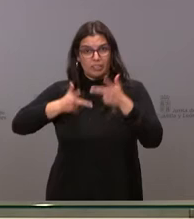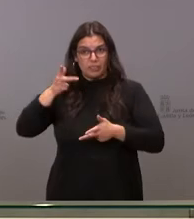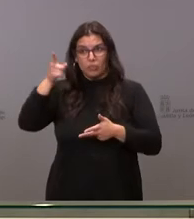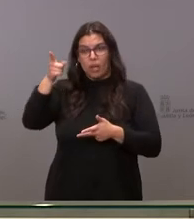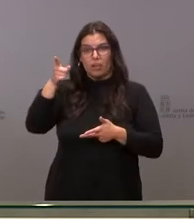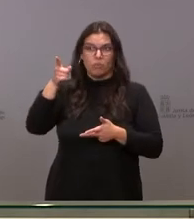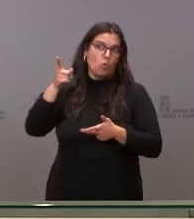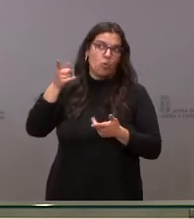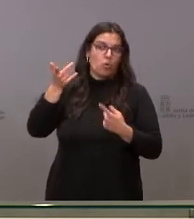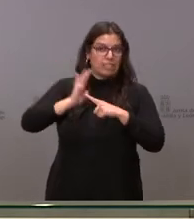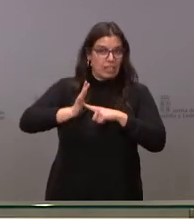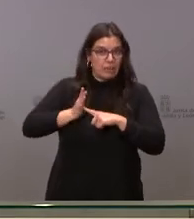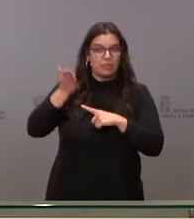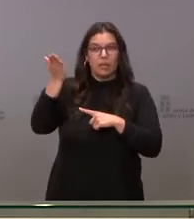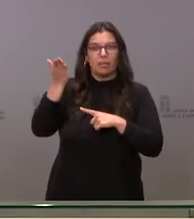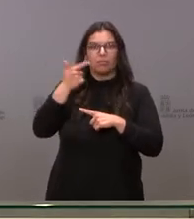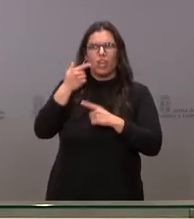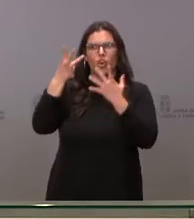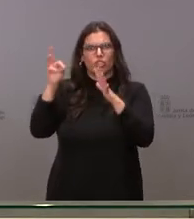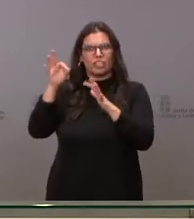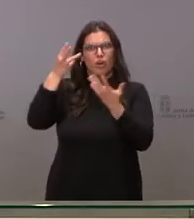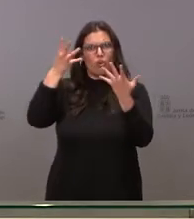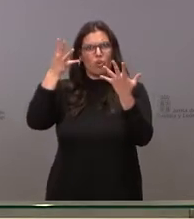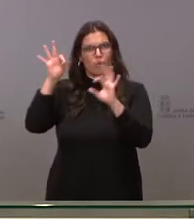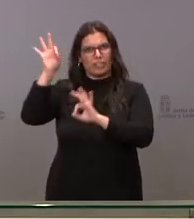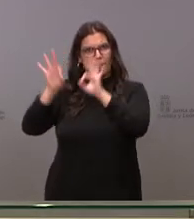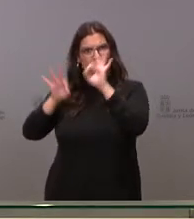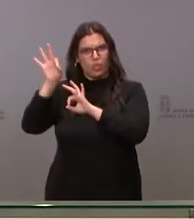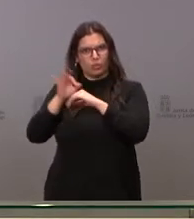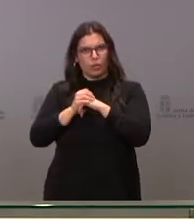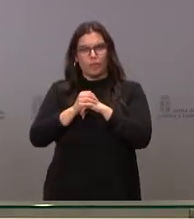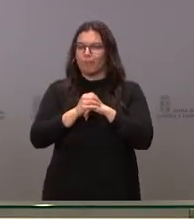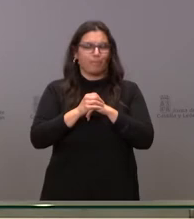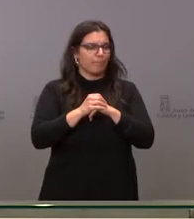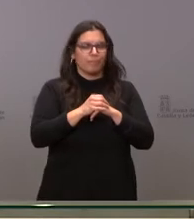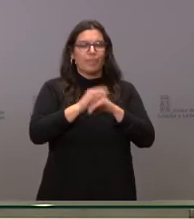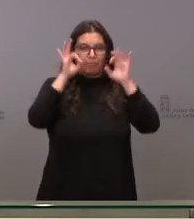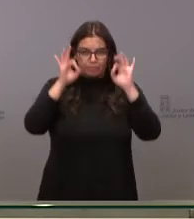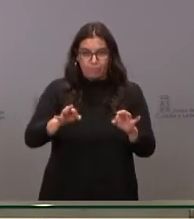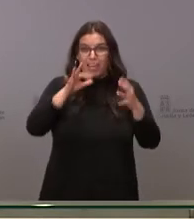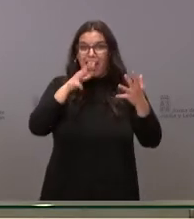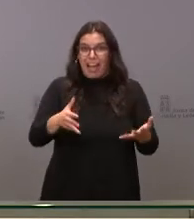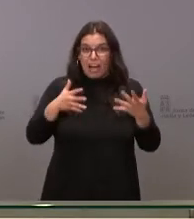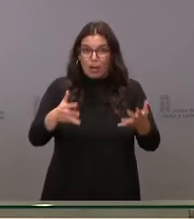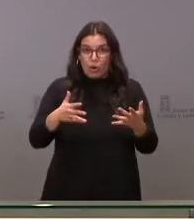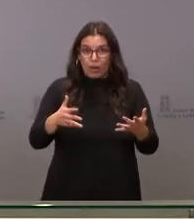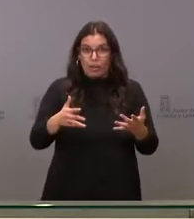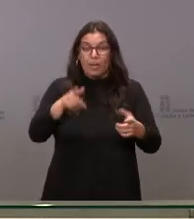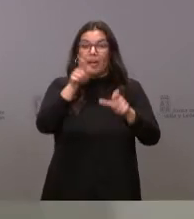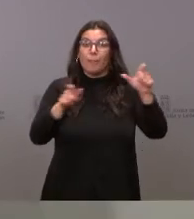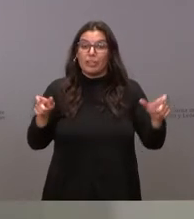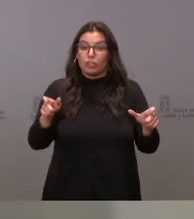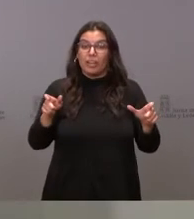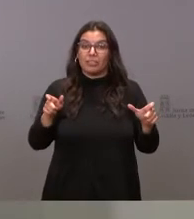Castilla-La Mancha el 80%, el 90%? No, la cifra exacta en este momento de las 18 personas que